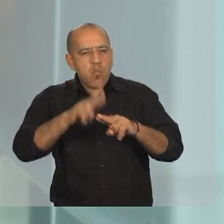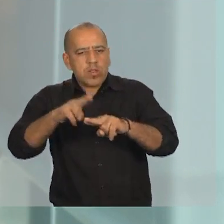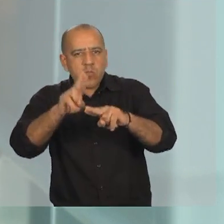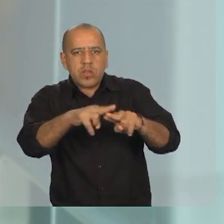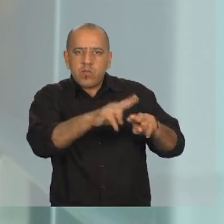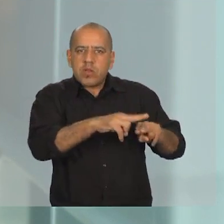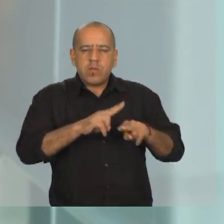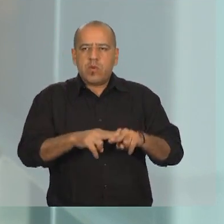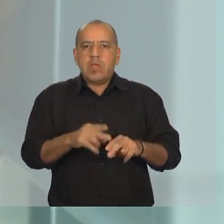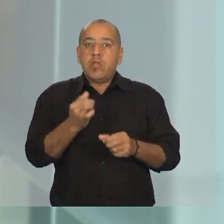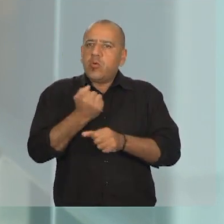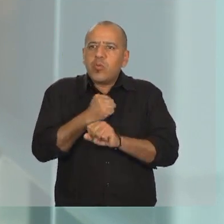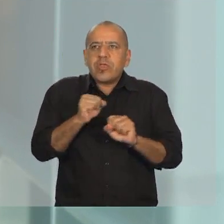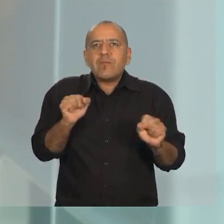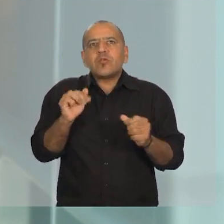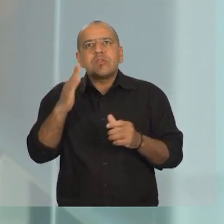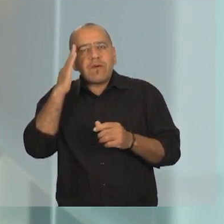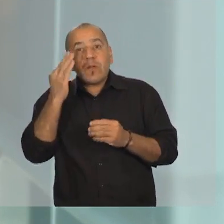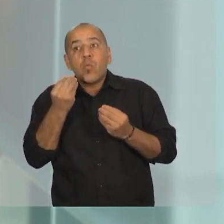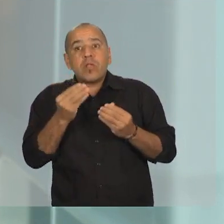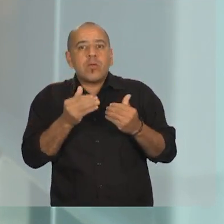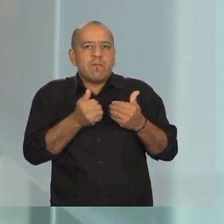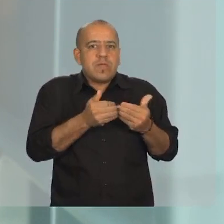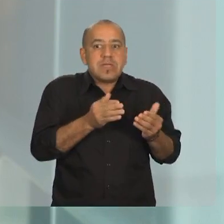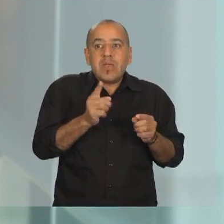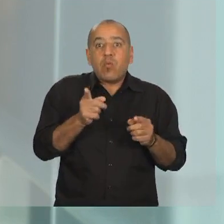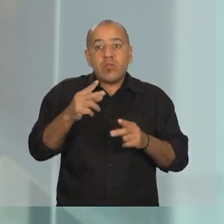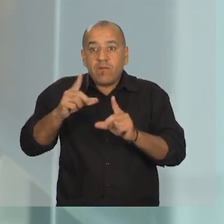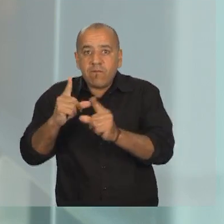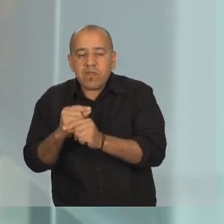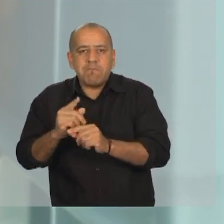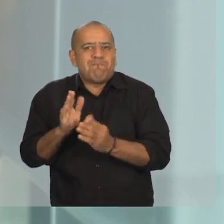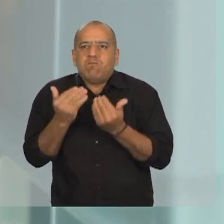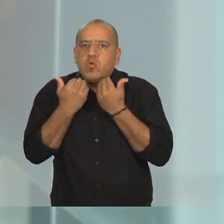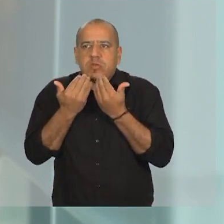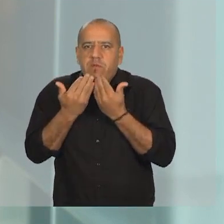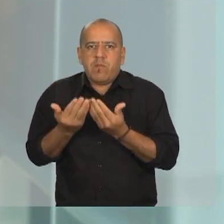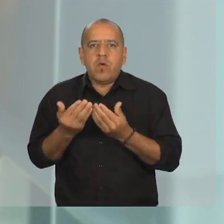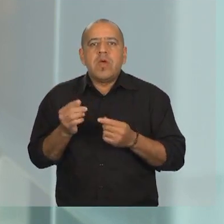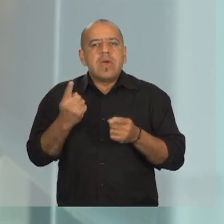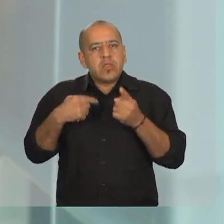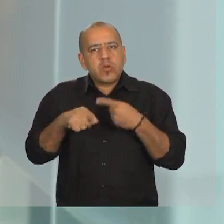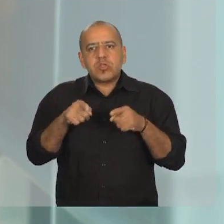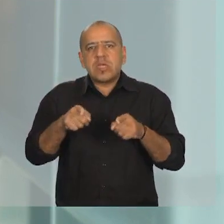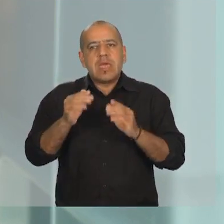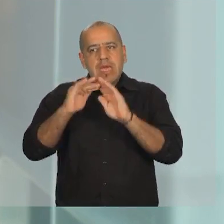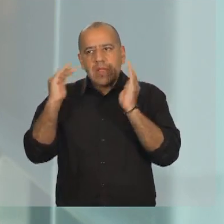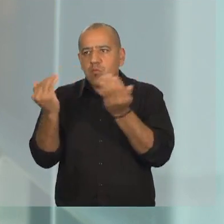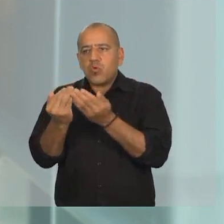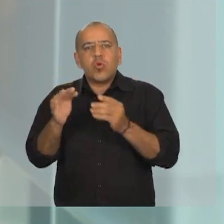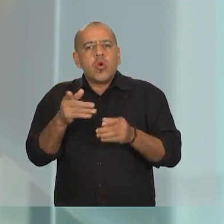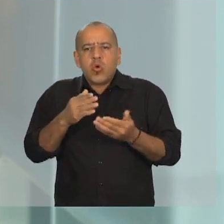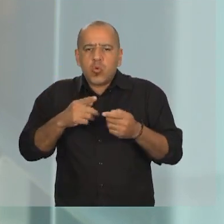un crimen que podemos saber cuándo empieza, pero no cuándo termina. Como delito de lesa humanidad es de